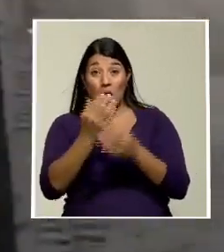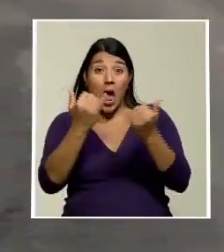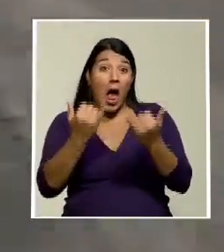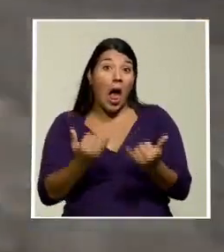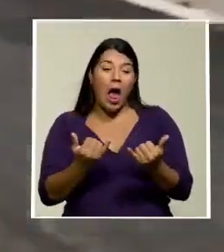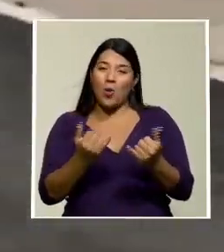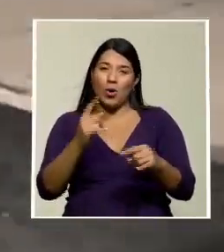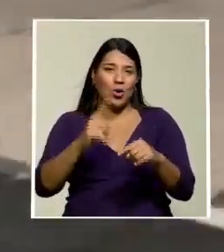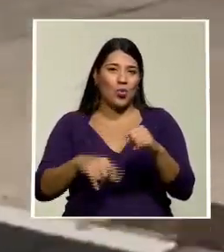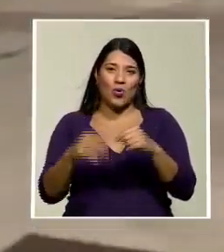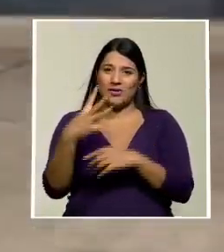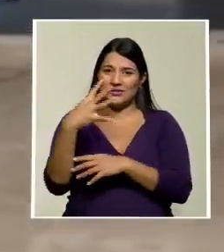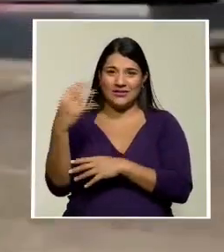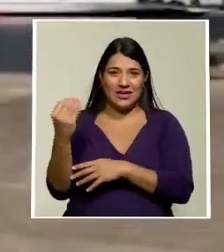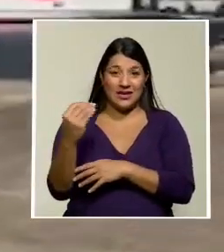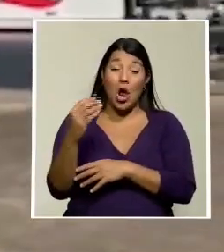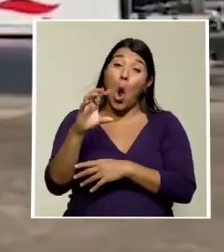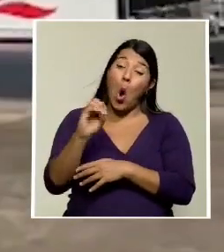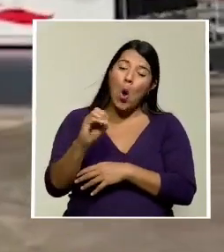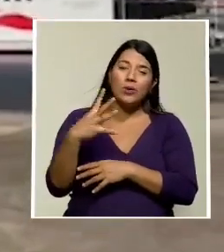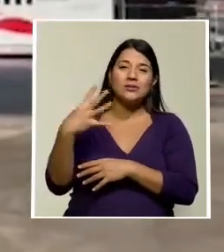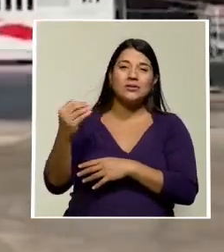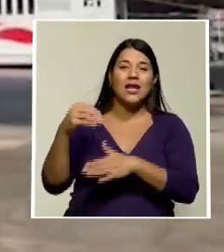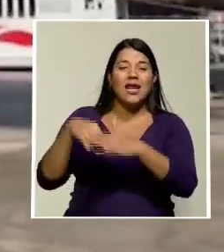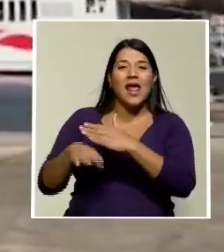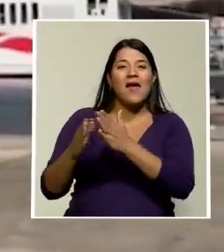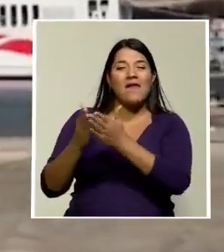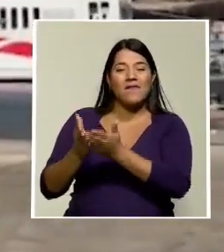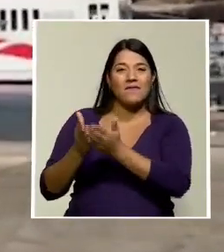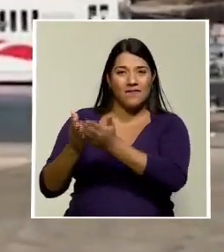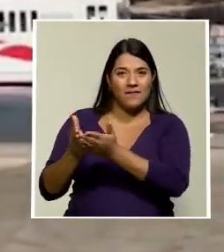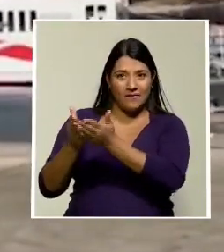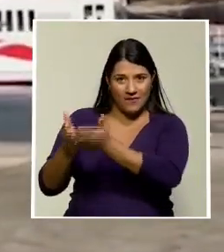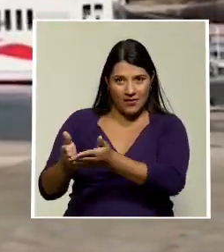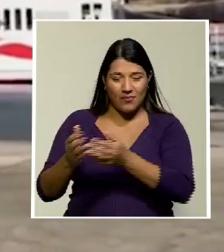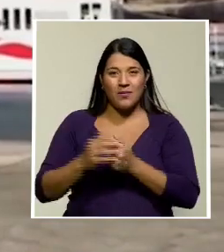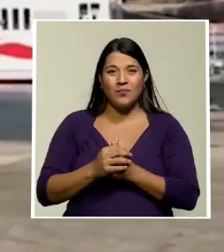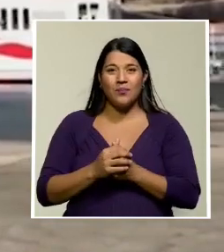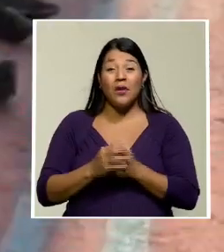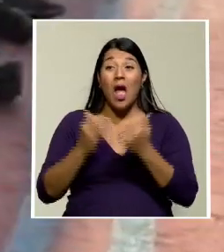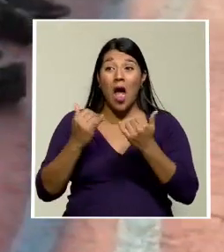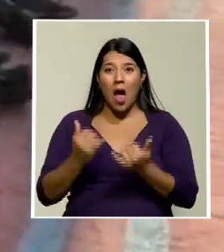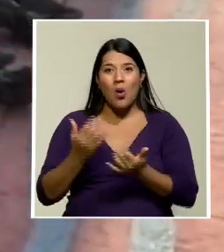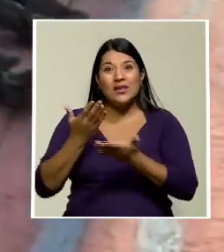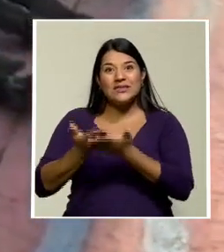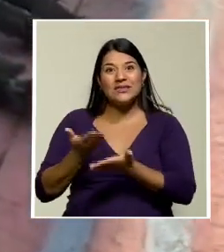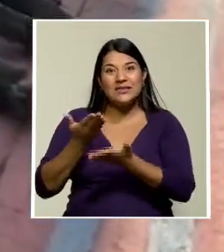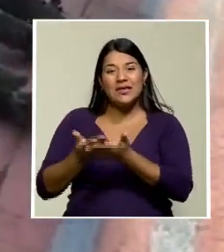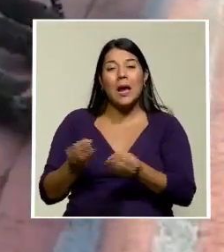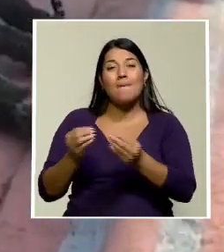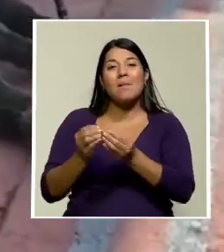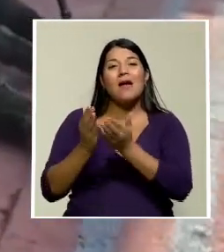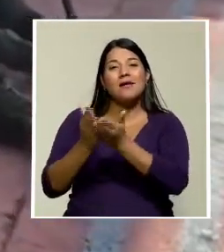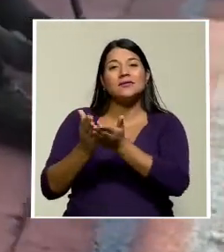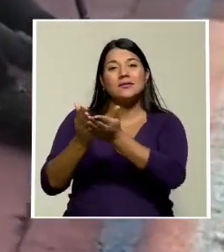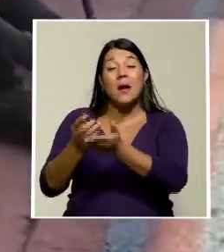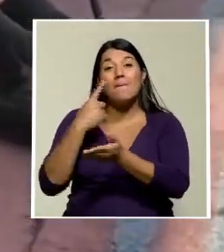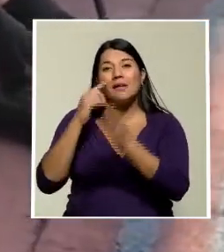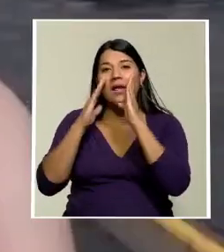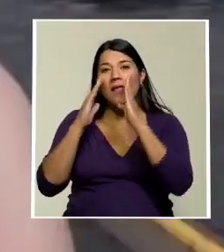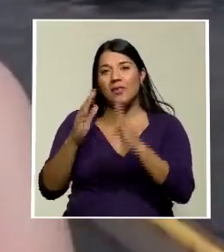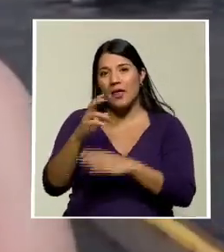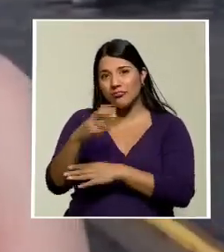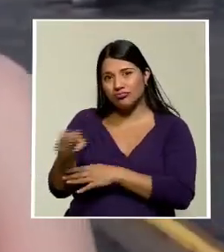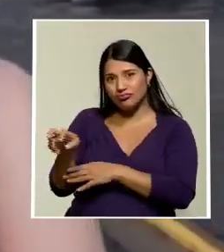queda más remedio que partir en ferry las frecuencias de los barcos han aumentado para responder a la demanda